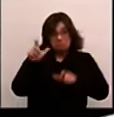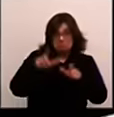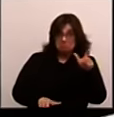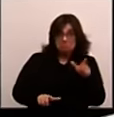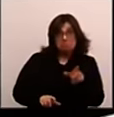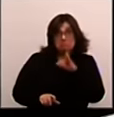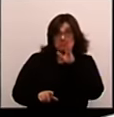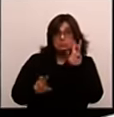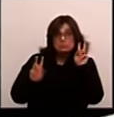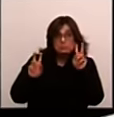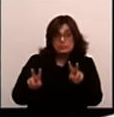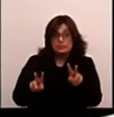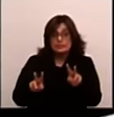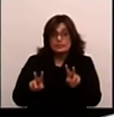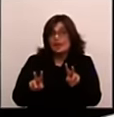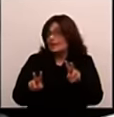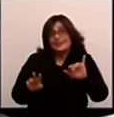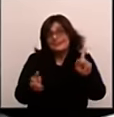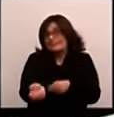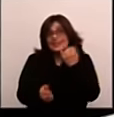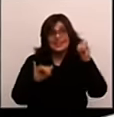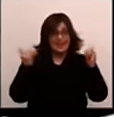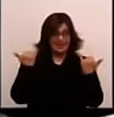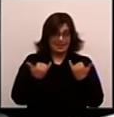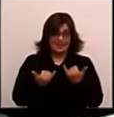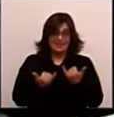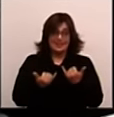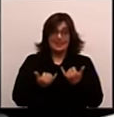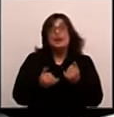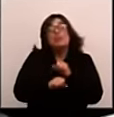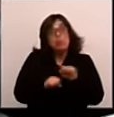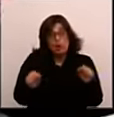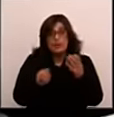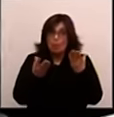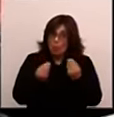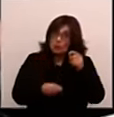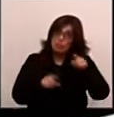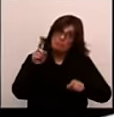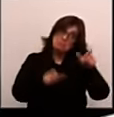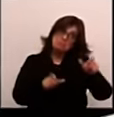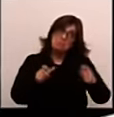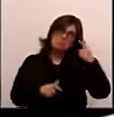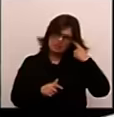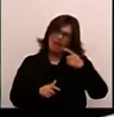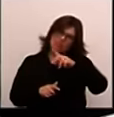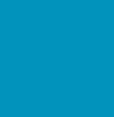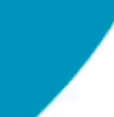Claro. Es decir, estaban acostumbrados, y como decía Leo, posiblemente mucha gente creyera que eso era lo más adecuado.